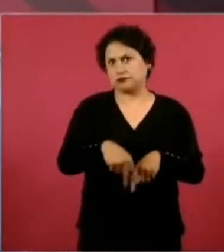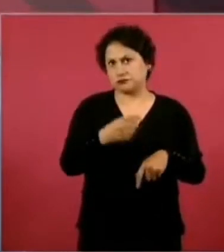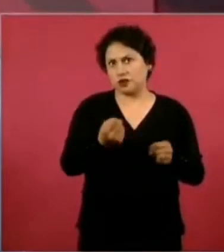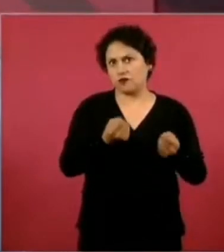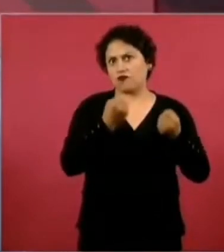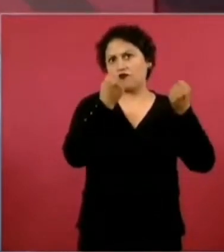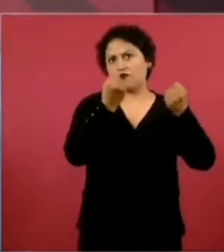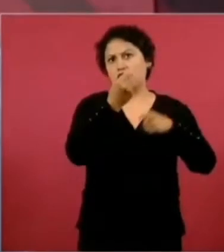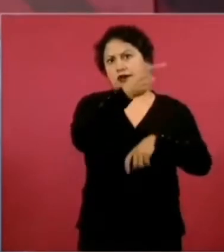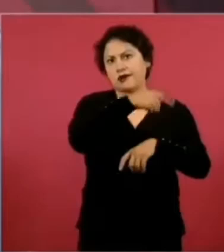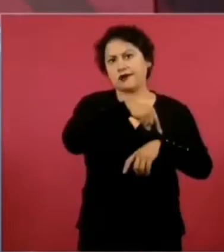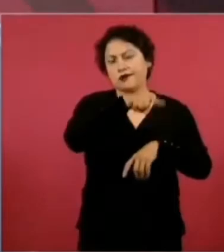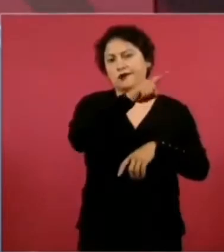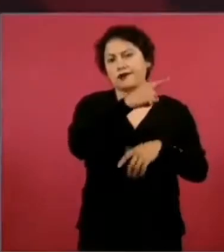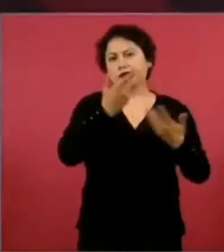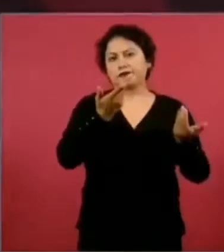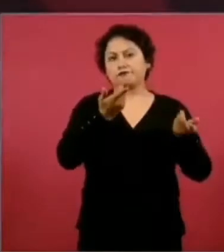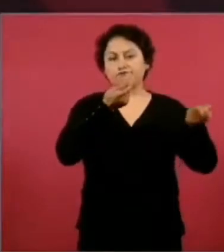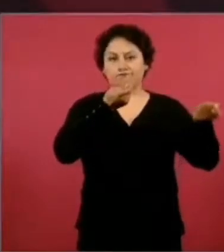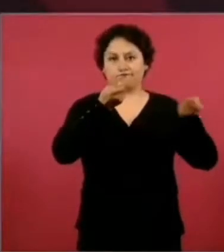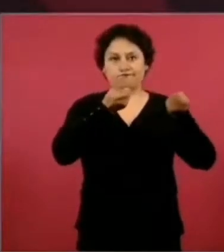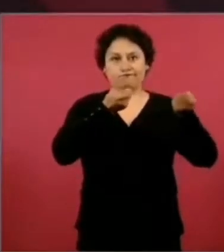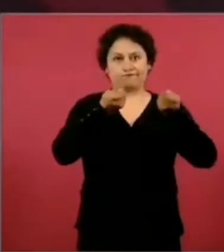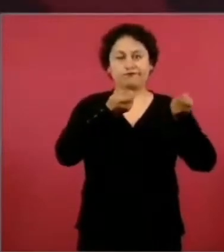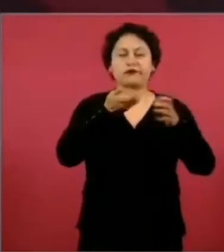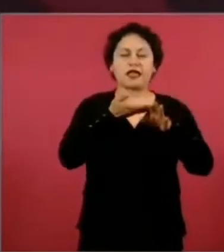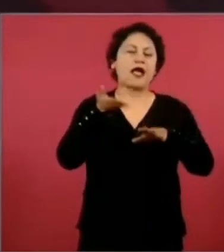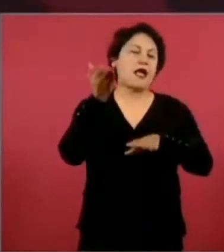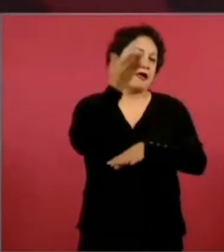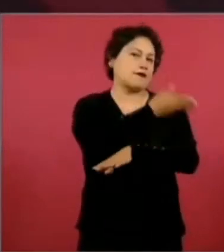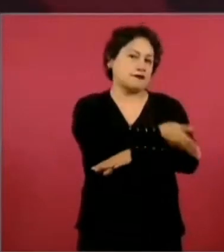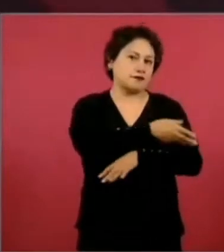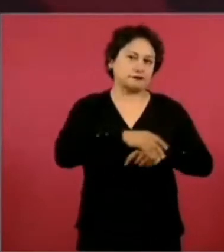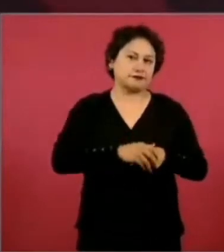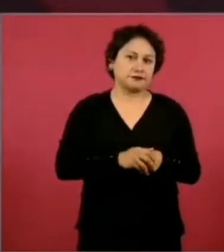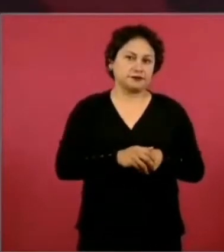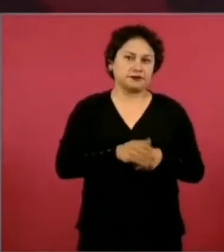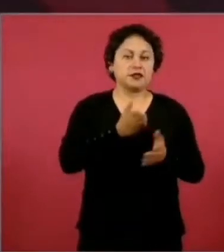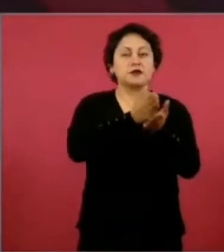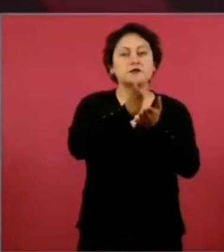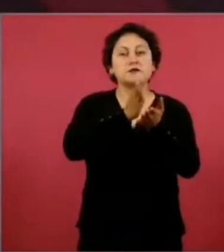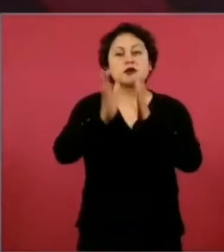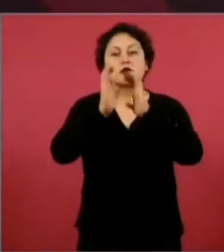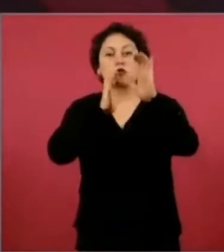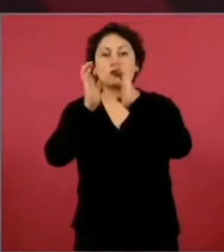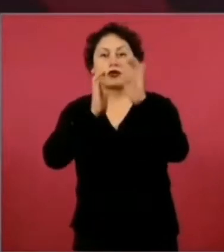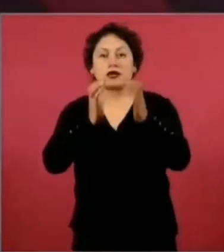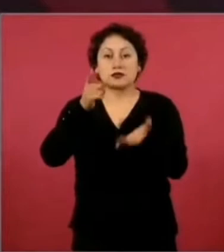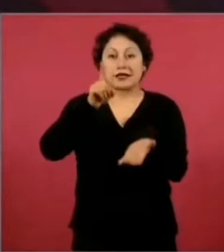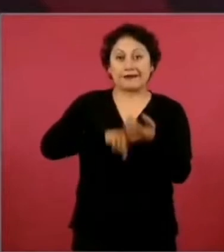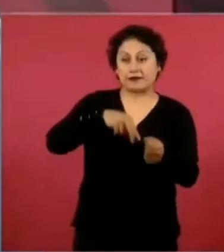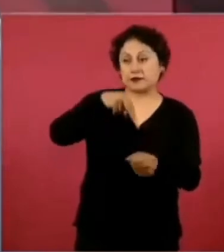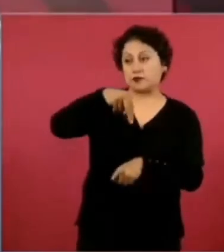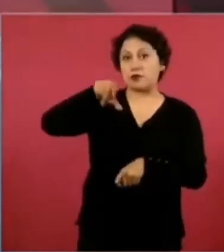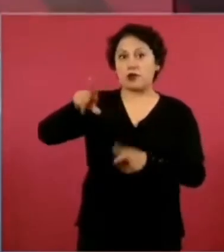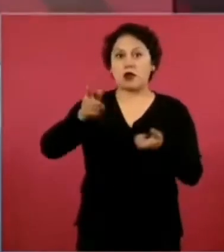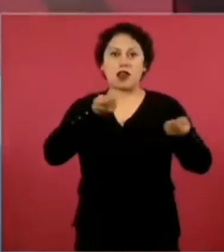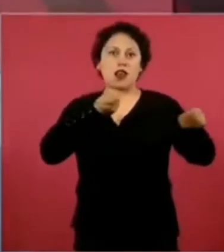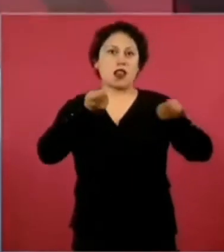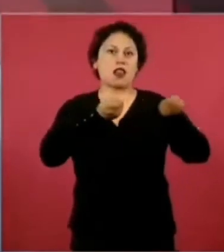dominaban antes la opinión pública en Nuevo León, ahora ya no,